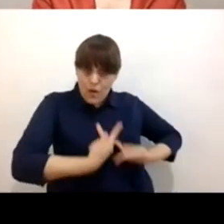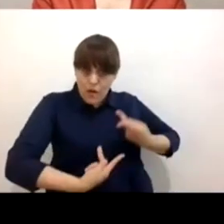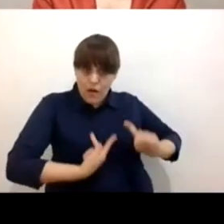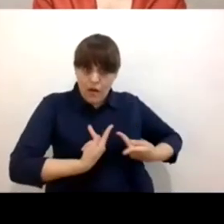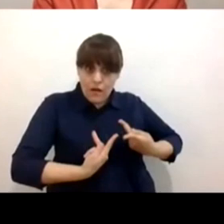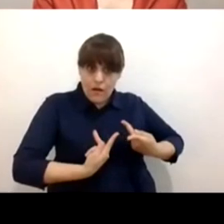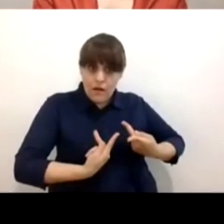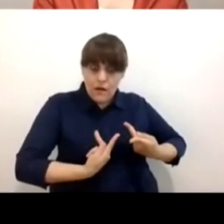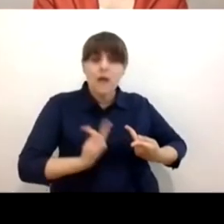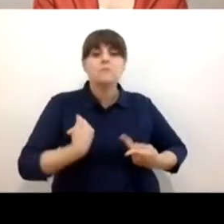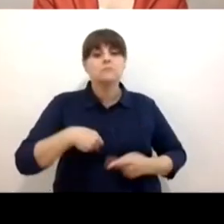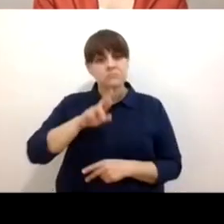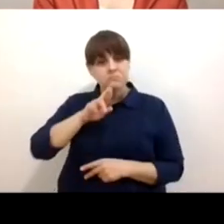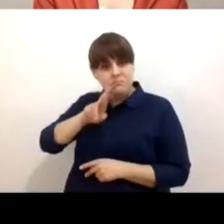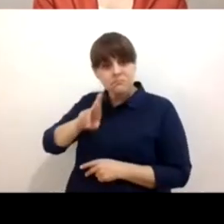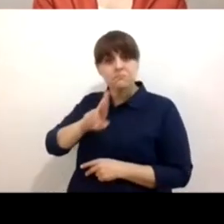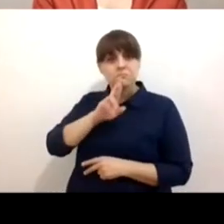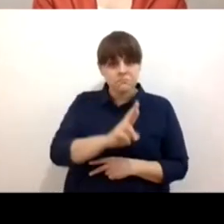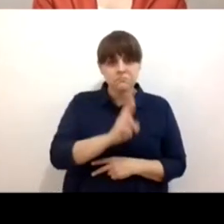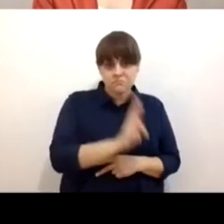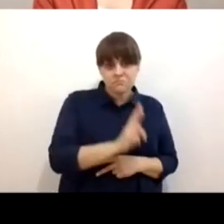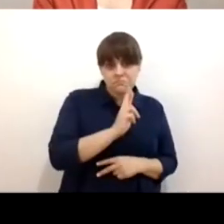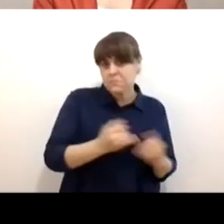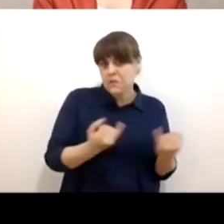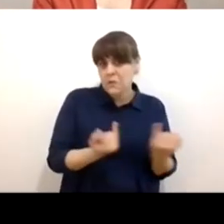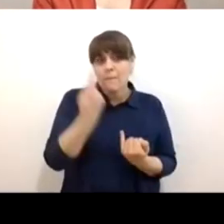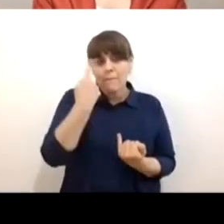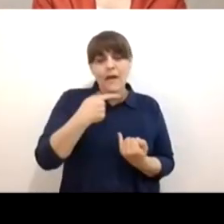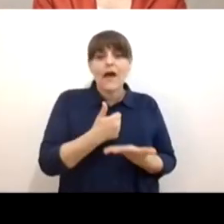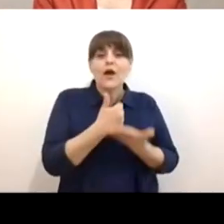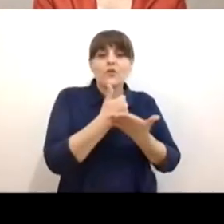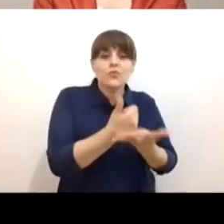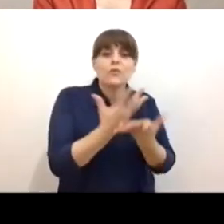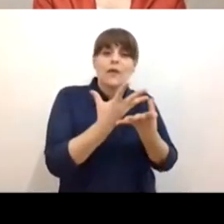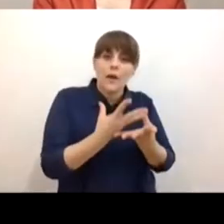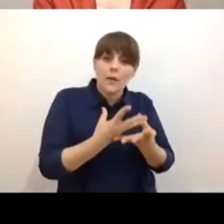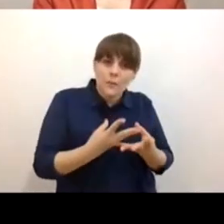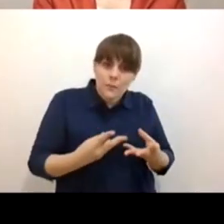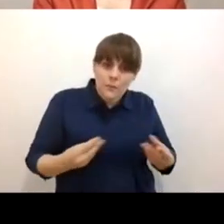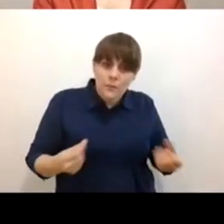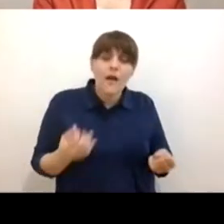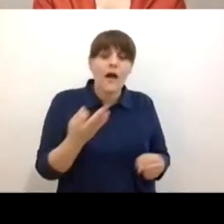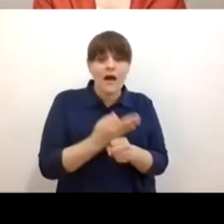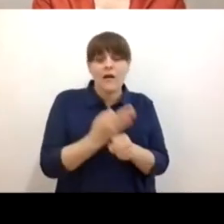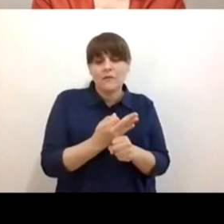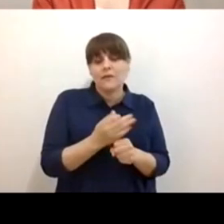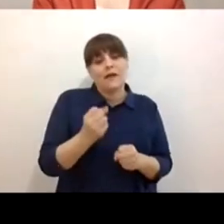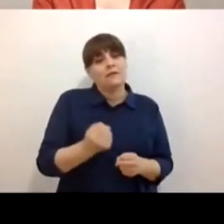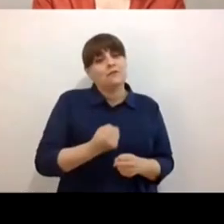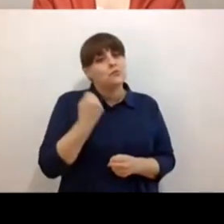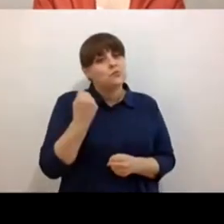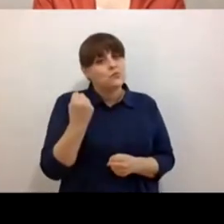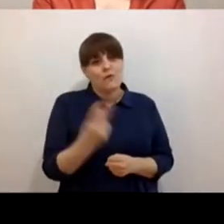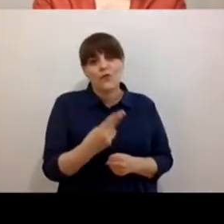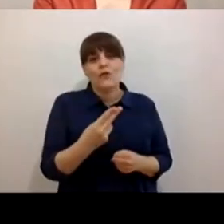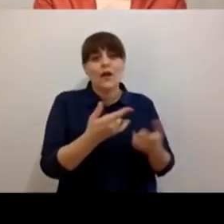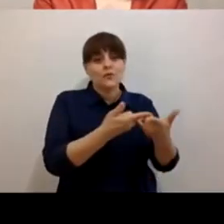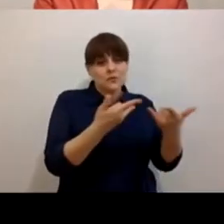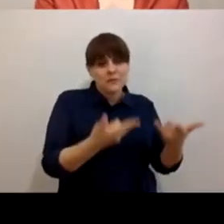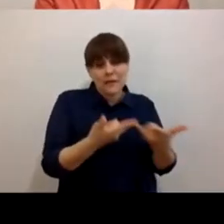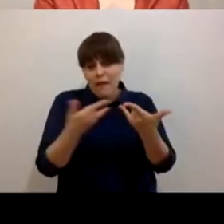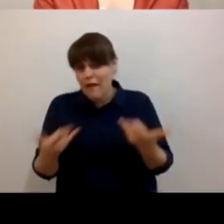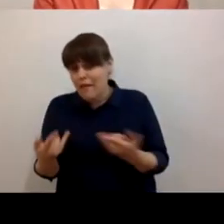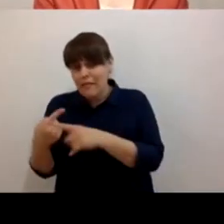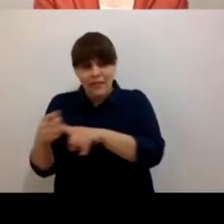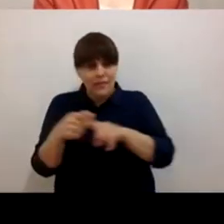y a elaborarlo de muchas maneras, ¿no? Hoy, por suerte, hay muchos cuentos, libros, historias, ¿no? La posibilidad de